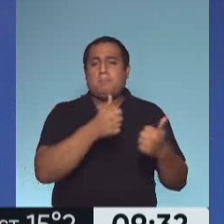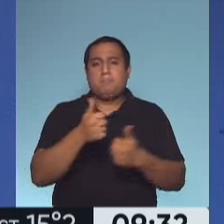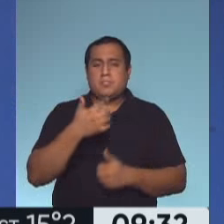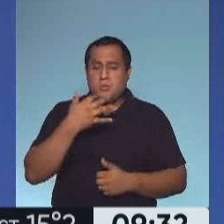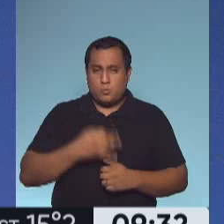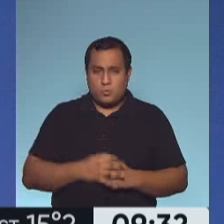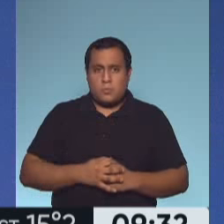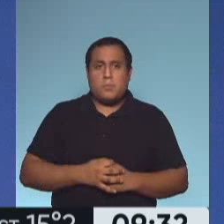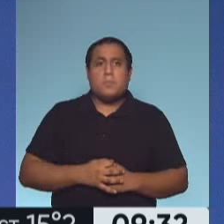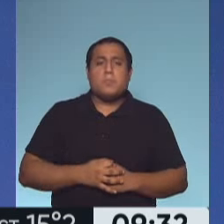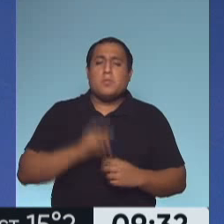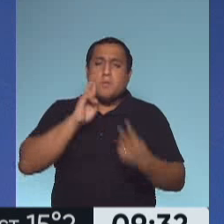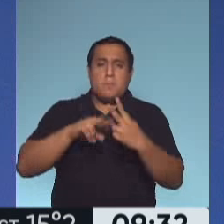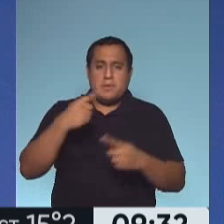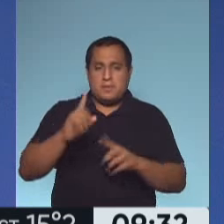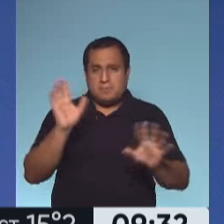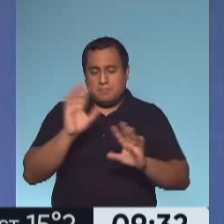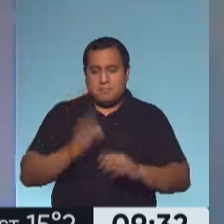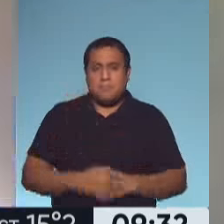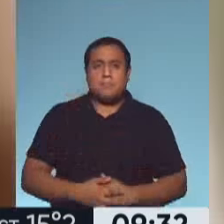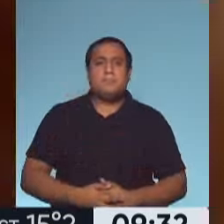que definitivamente transforma. Nos vemos mañana. Chau.